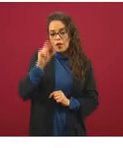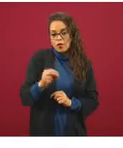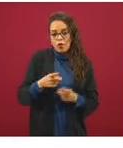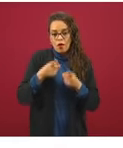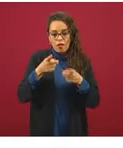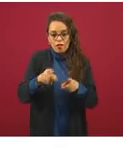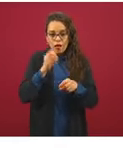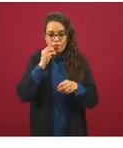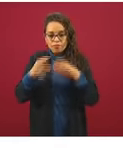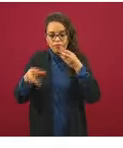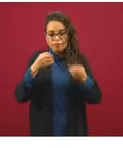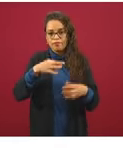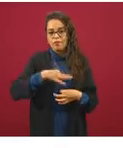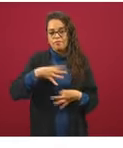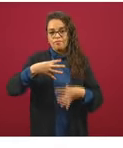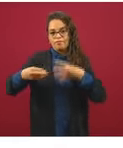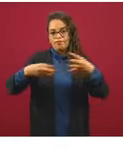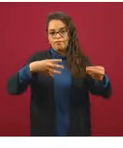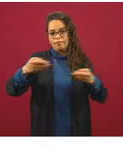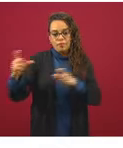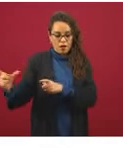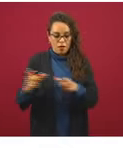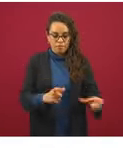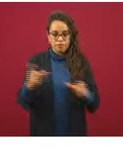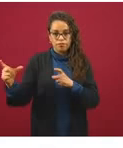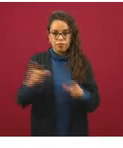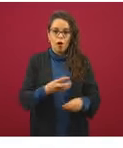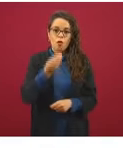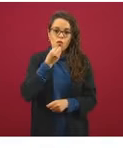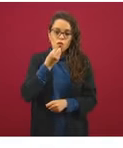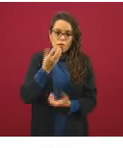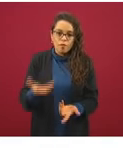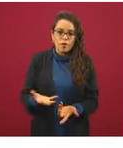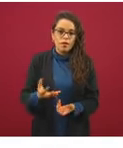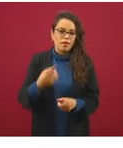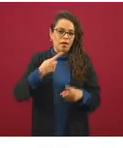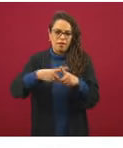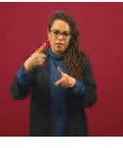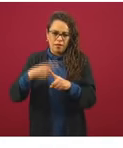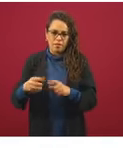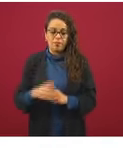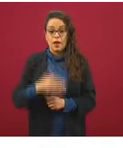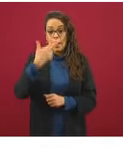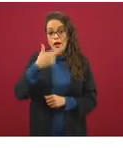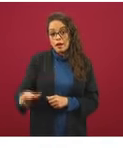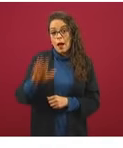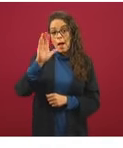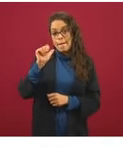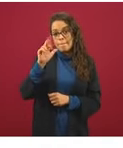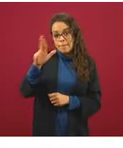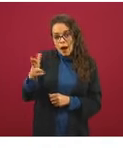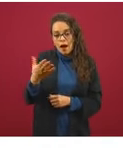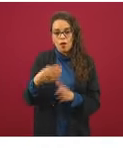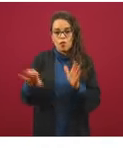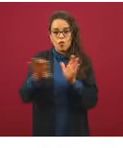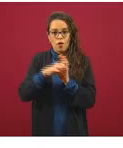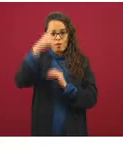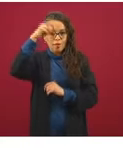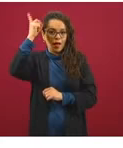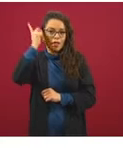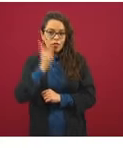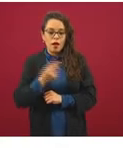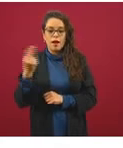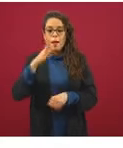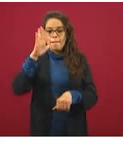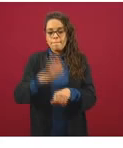contaminando potencialmente lo que nos está llevando, lo que nos está sirviendo. Restaurantes, bares, habitaciones, hay que hacer mejor limpieza